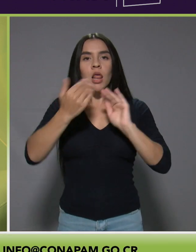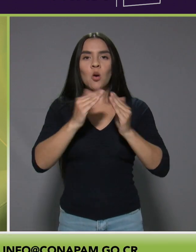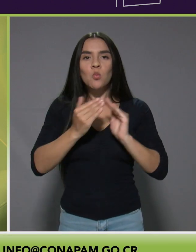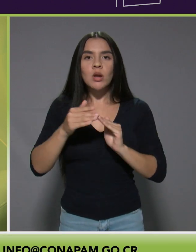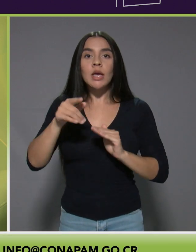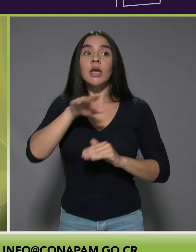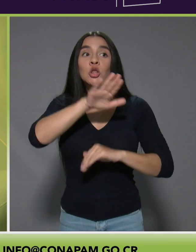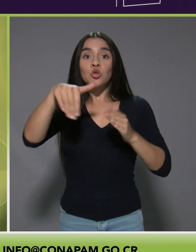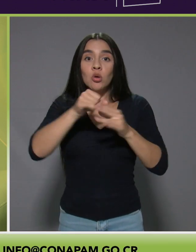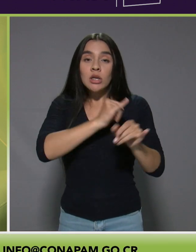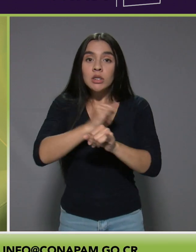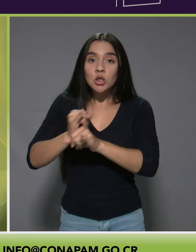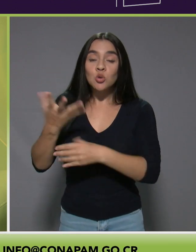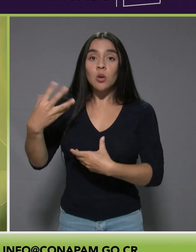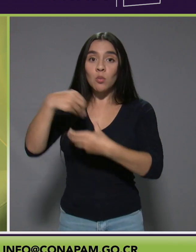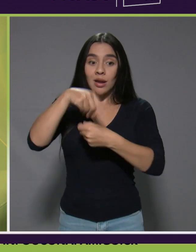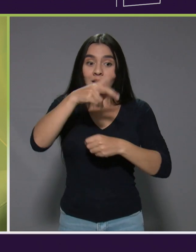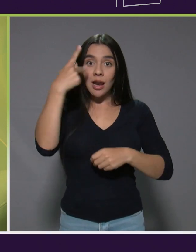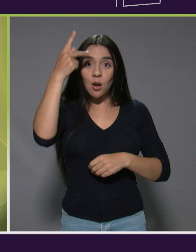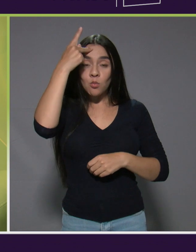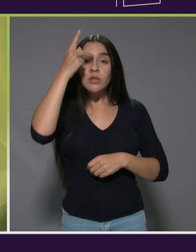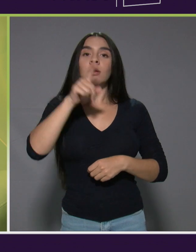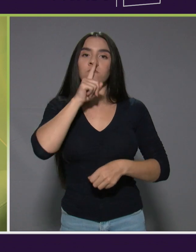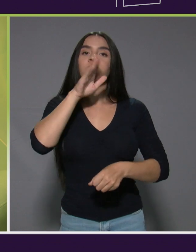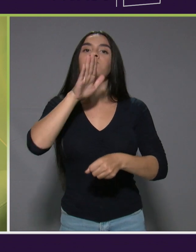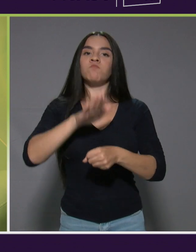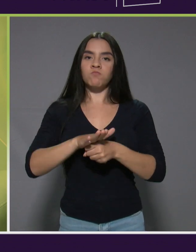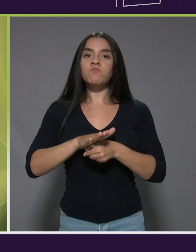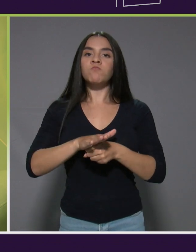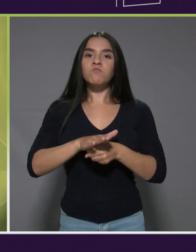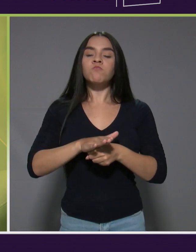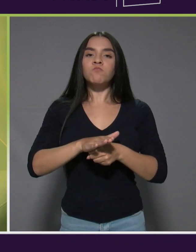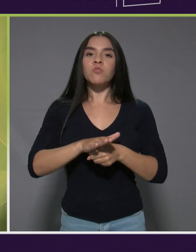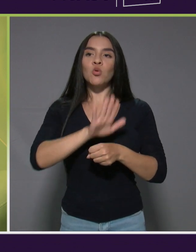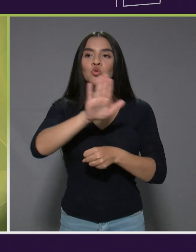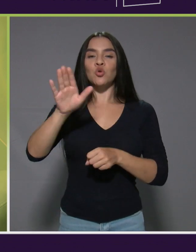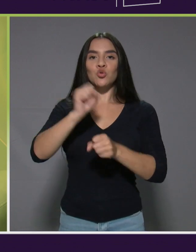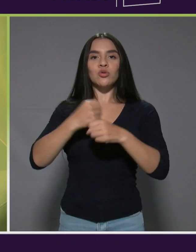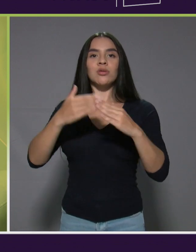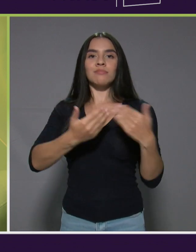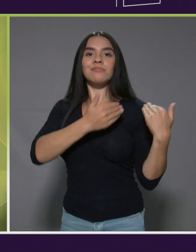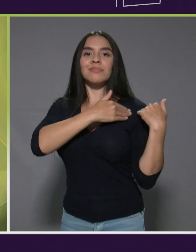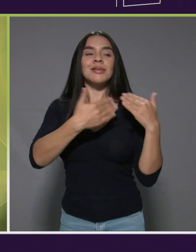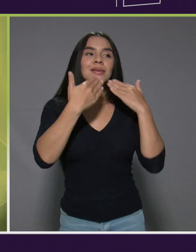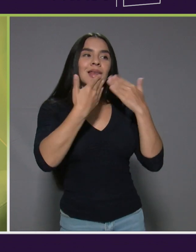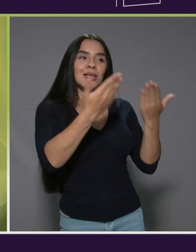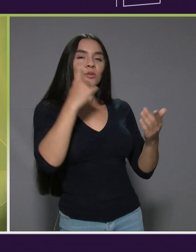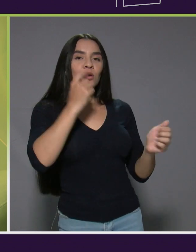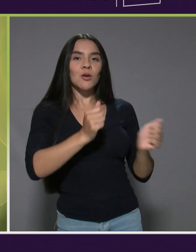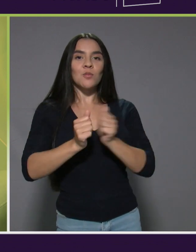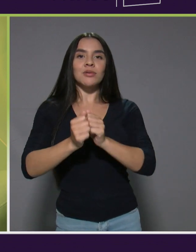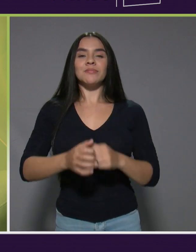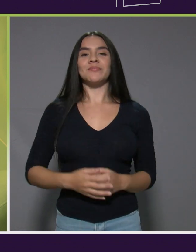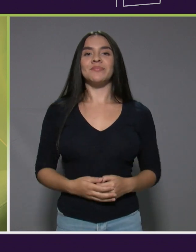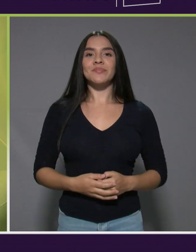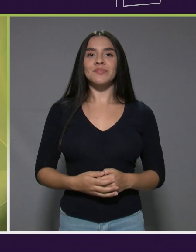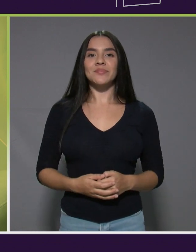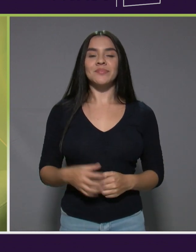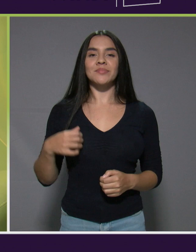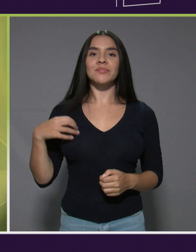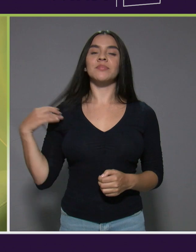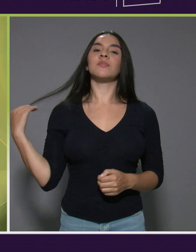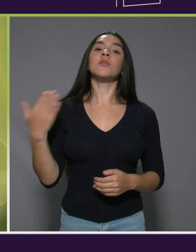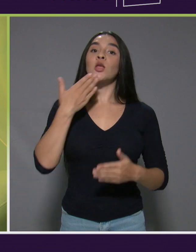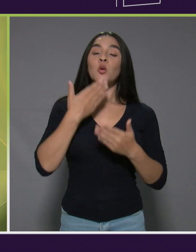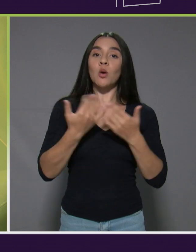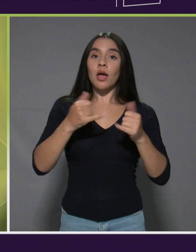de que todas las instituciones involucradas estén cumpliendo con sus tareas. Muchísimas gracias, doctor, por acompañarnos. Muchas Y